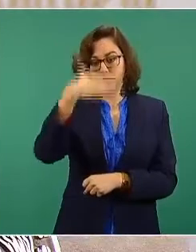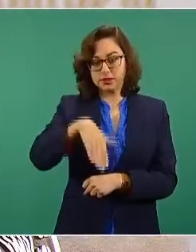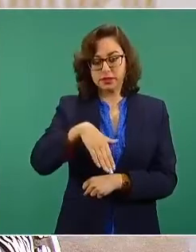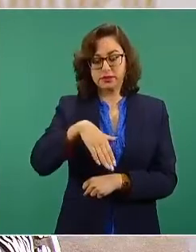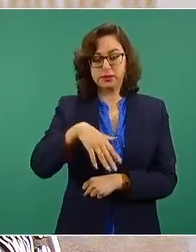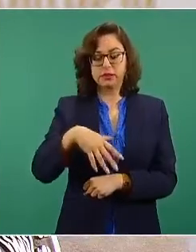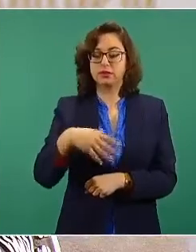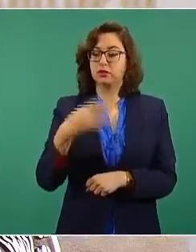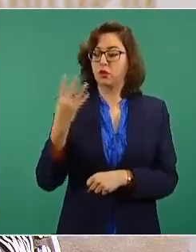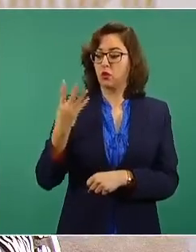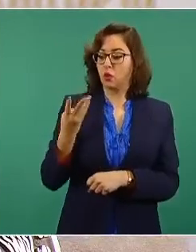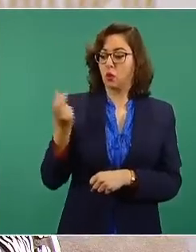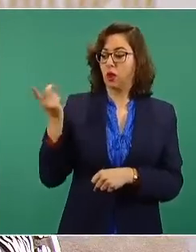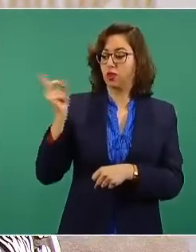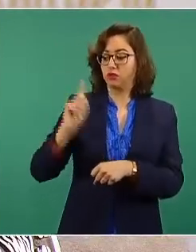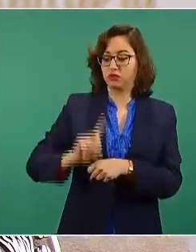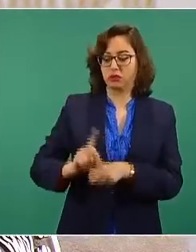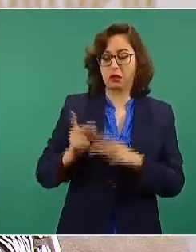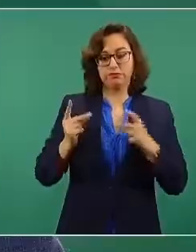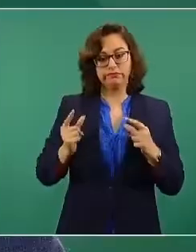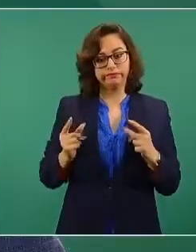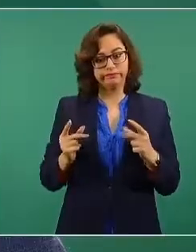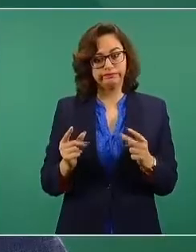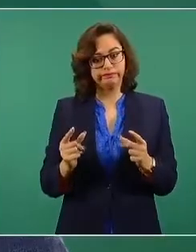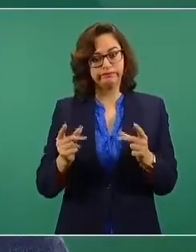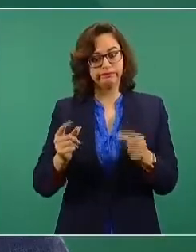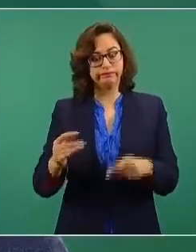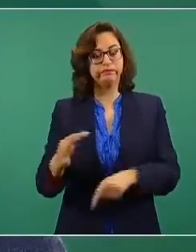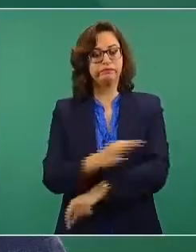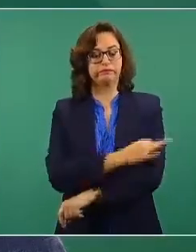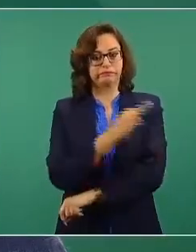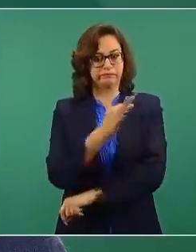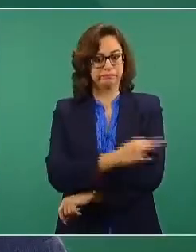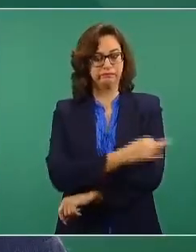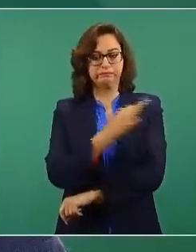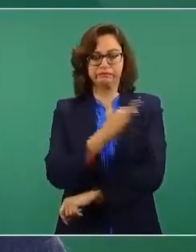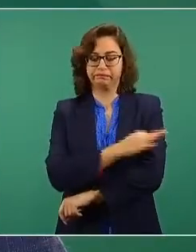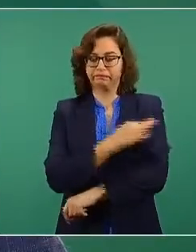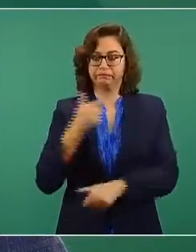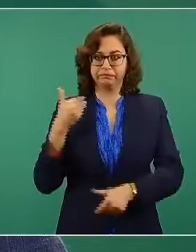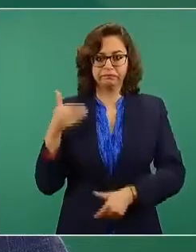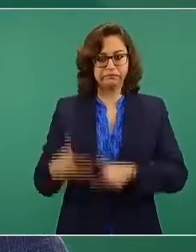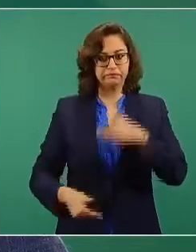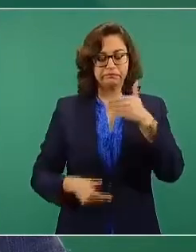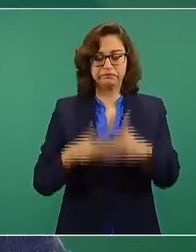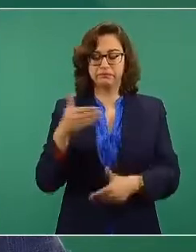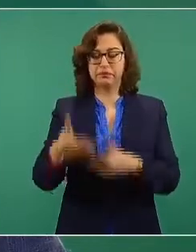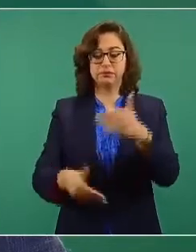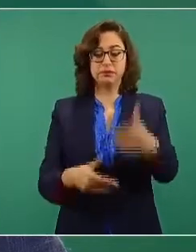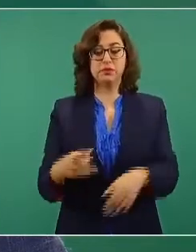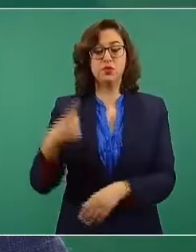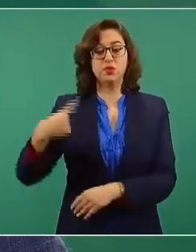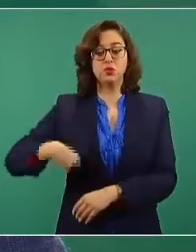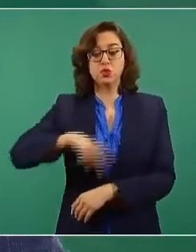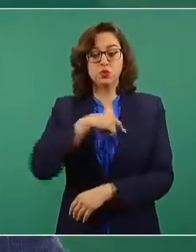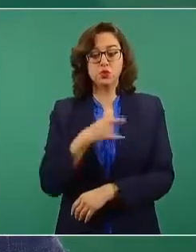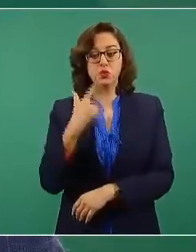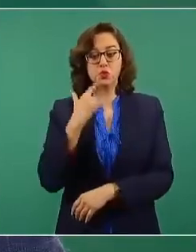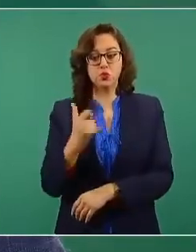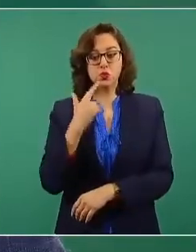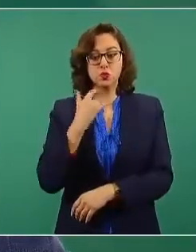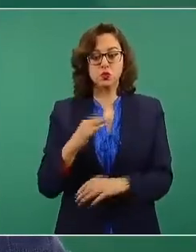cuatro días muy productivos en la vacunación. Trabajamos para lograr lo